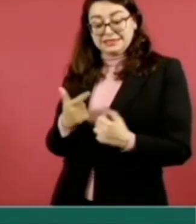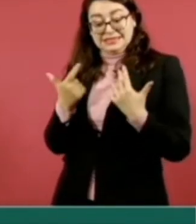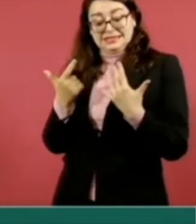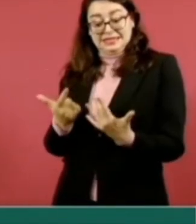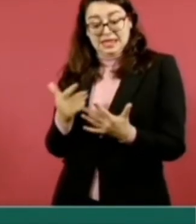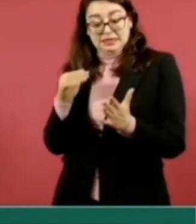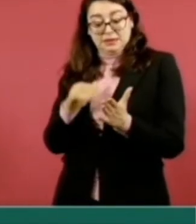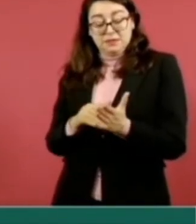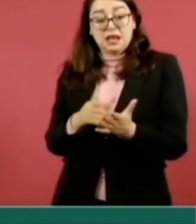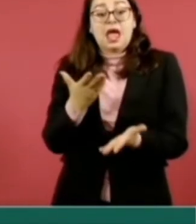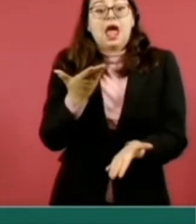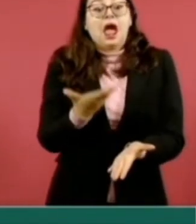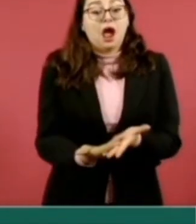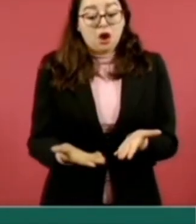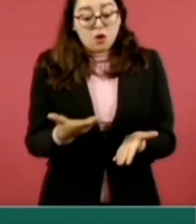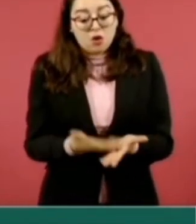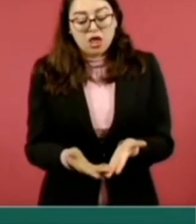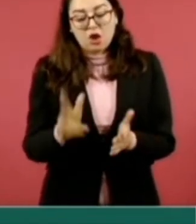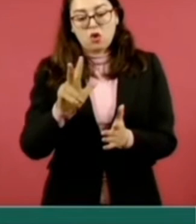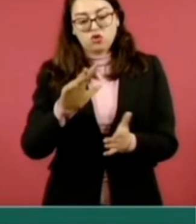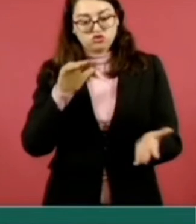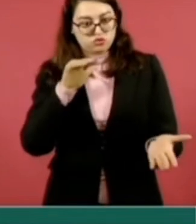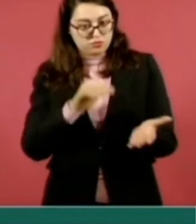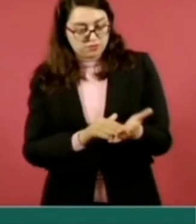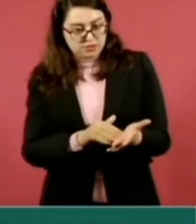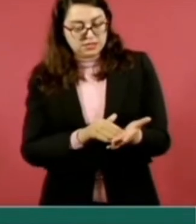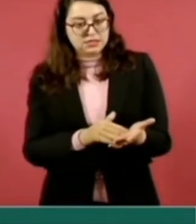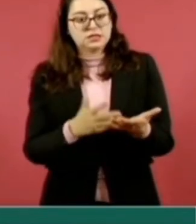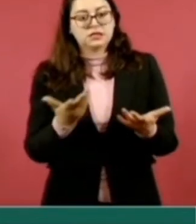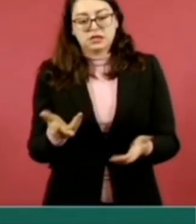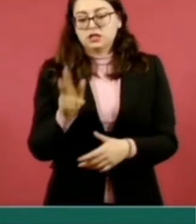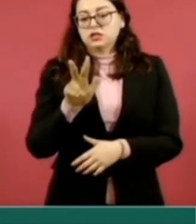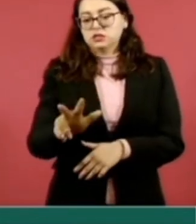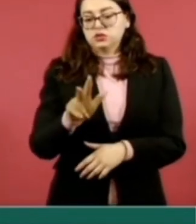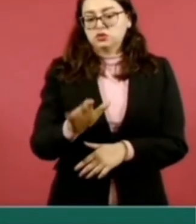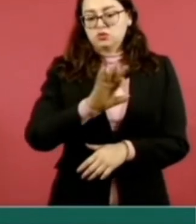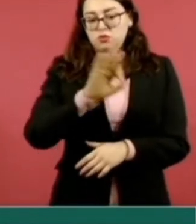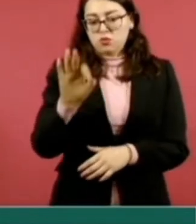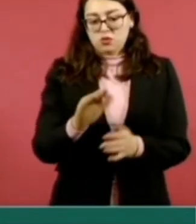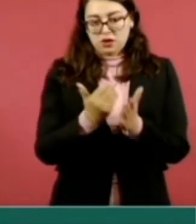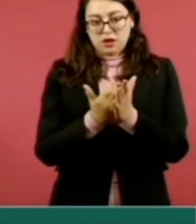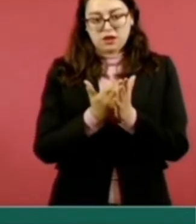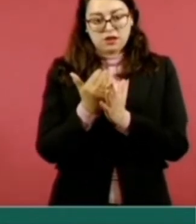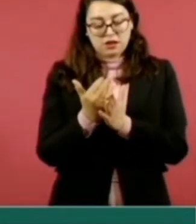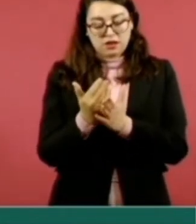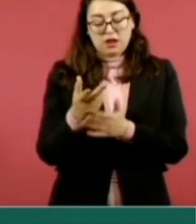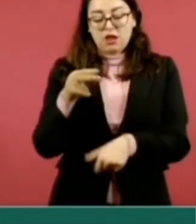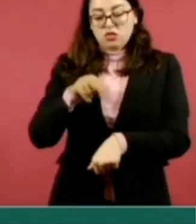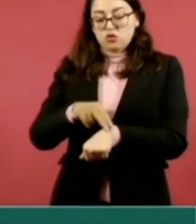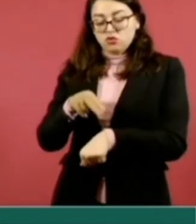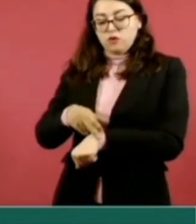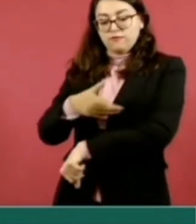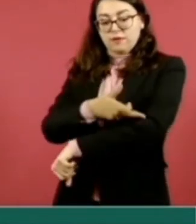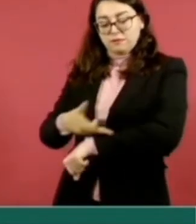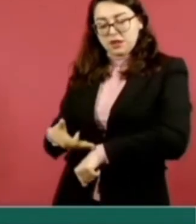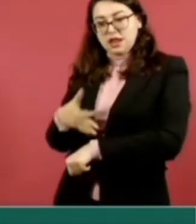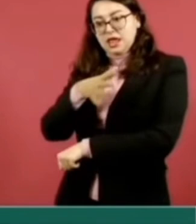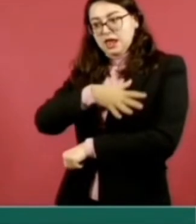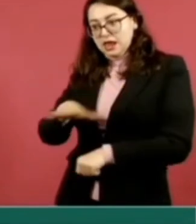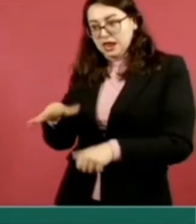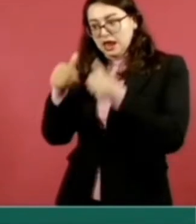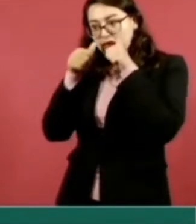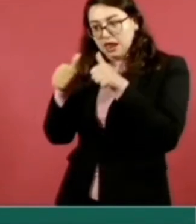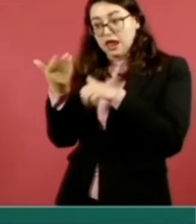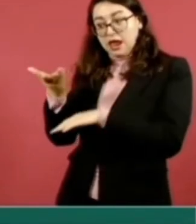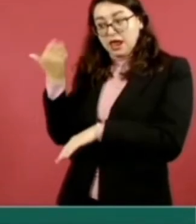450 a 8 mil 791, es un incremento del 18 por ciento. Las consultas de medicina familiar pasaron de 3 mil